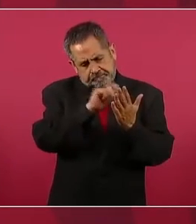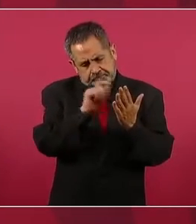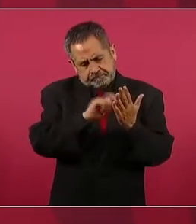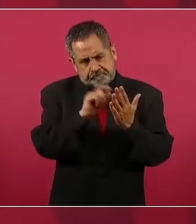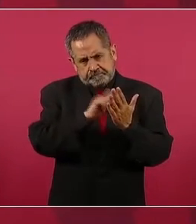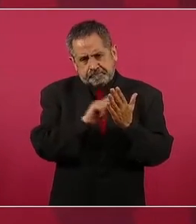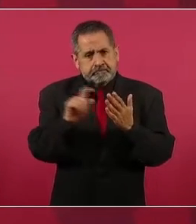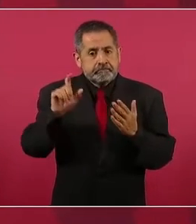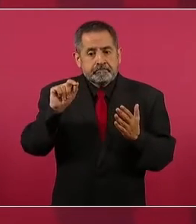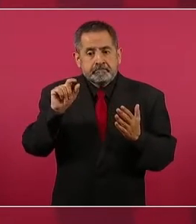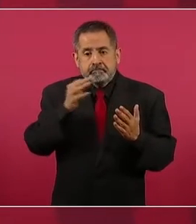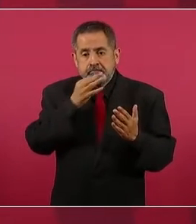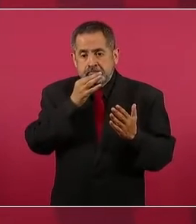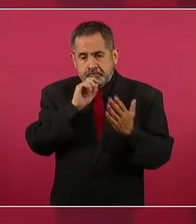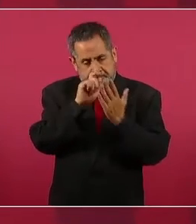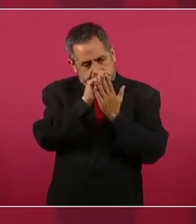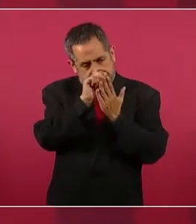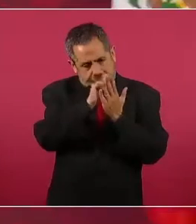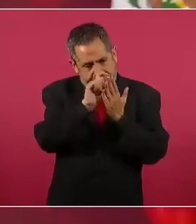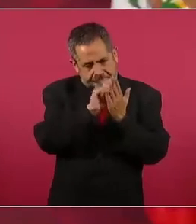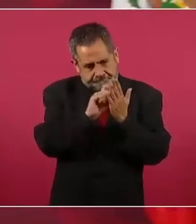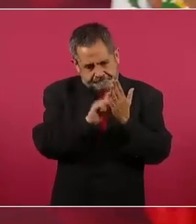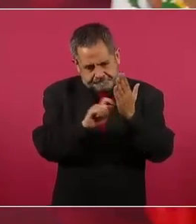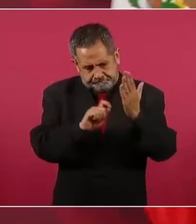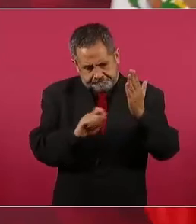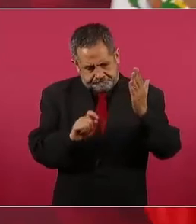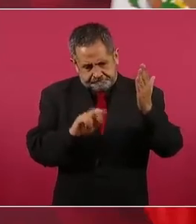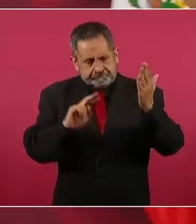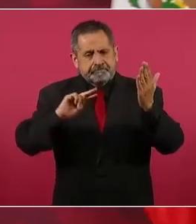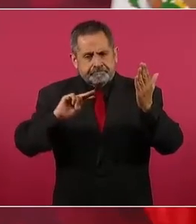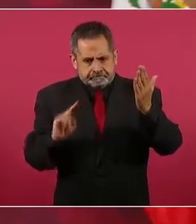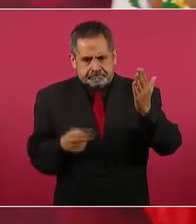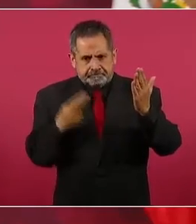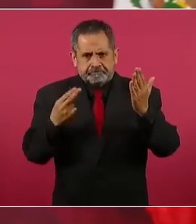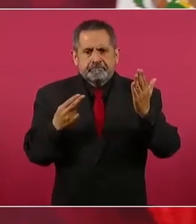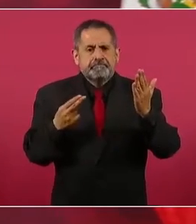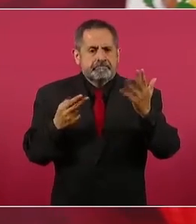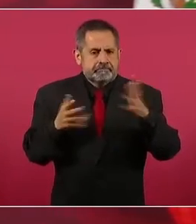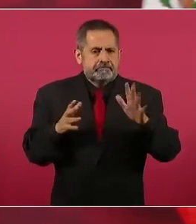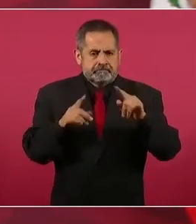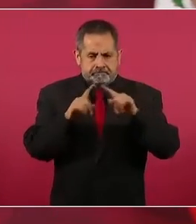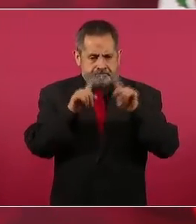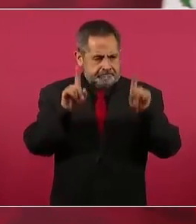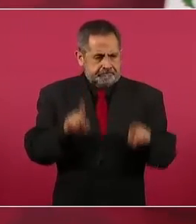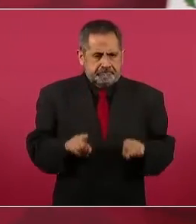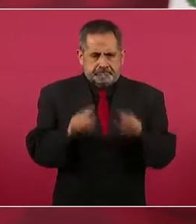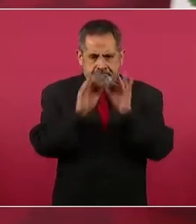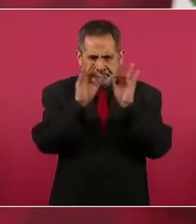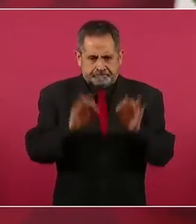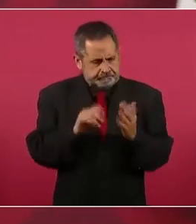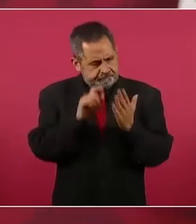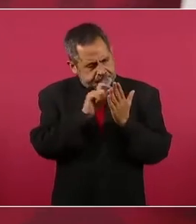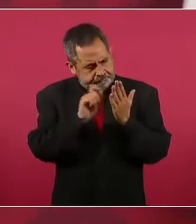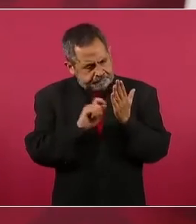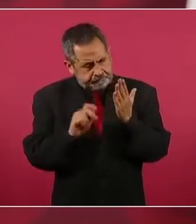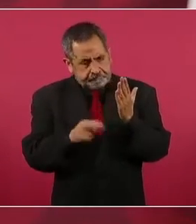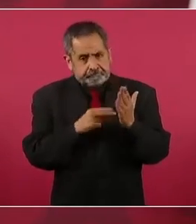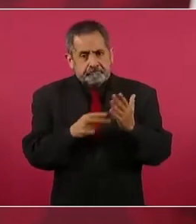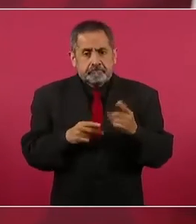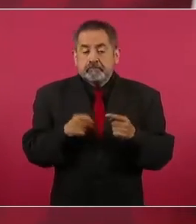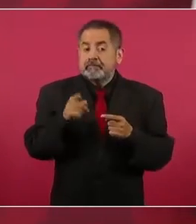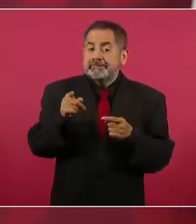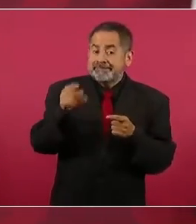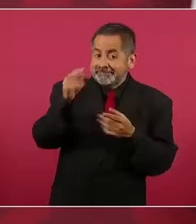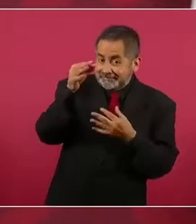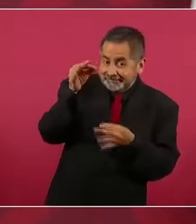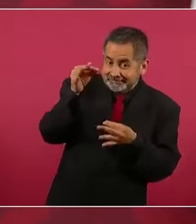y firmó el formato. Por cierto,